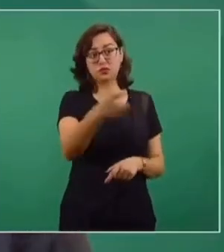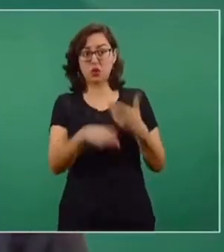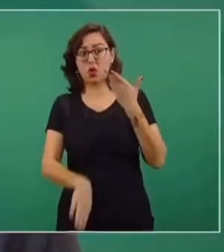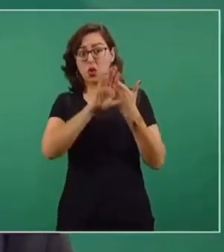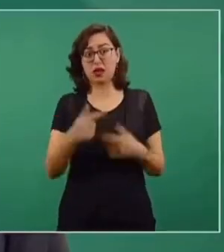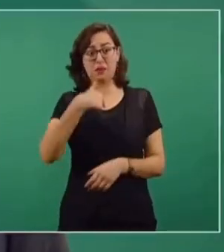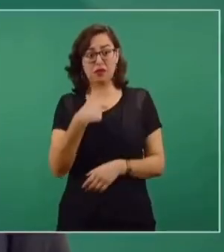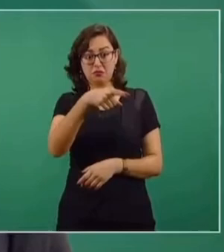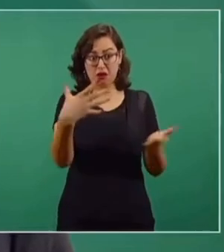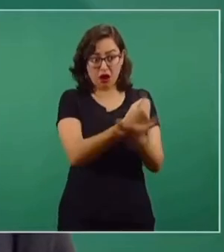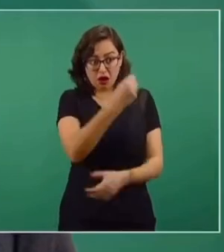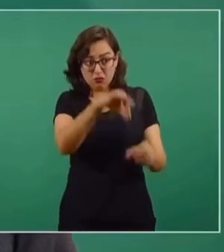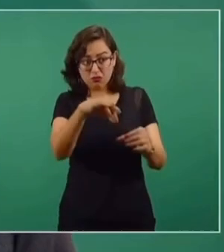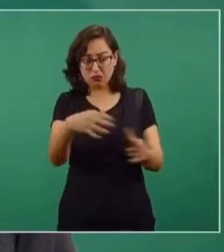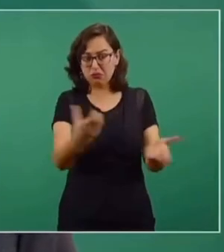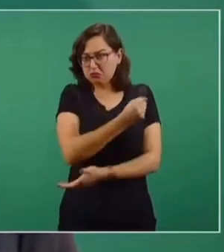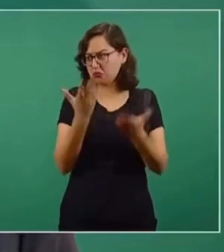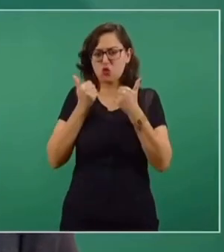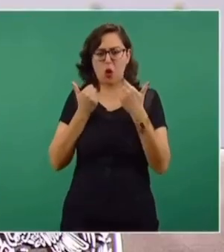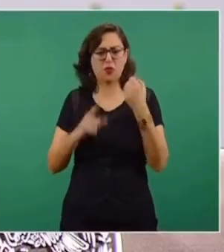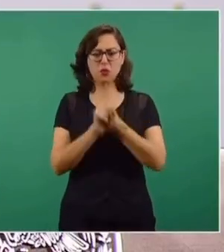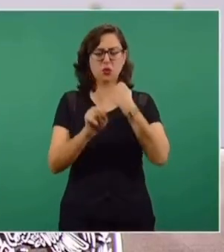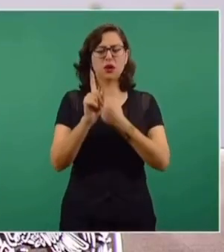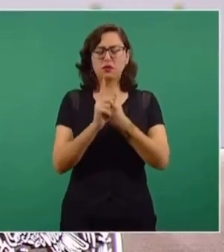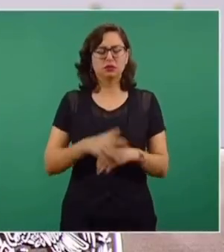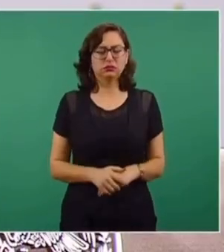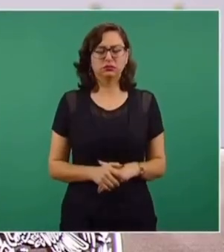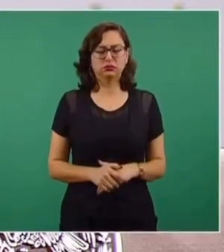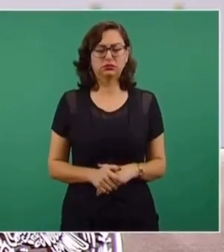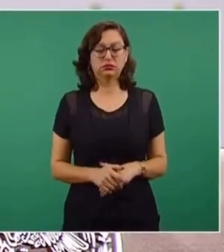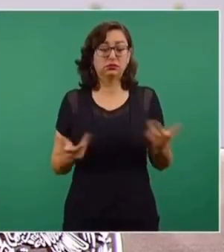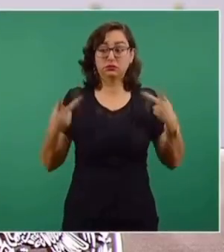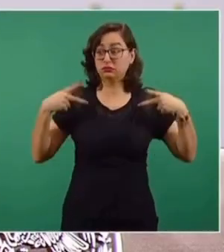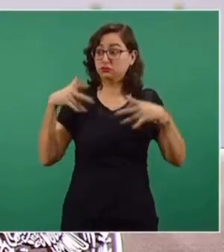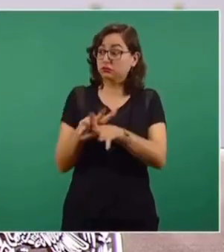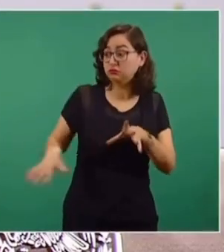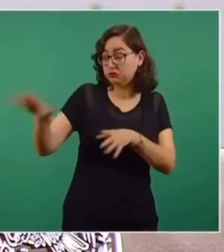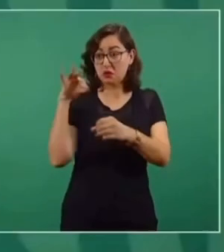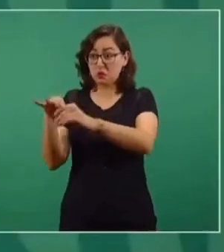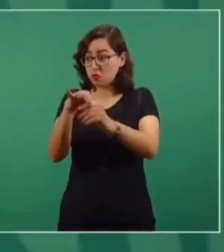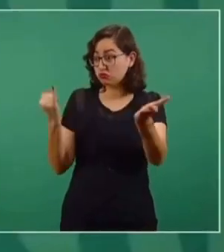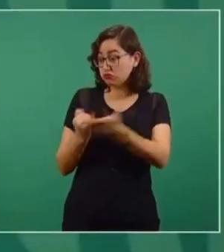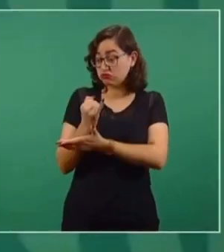ningún problema habría. Si el pueblo así lo decide,